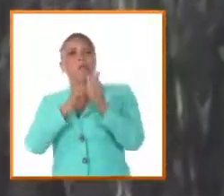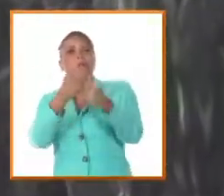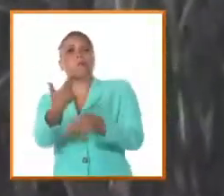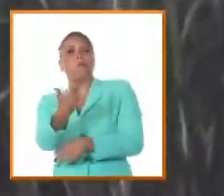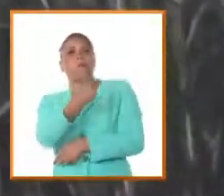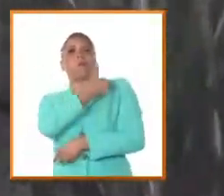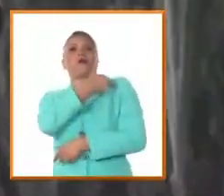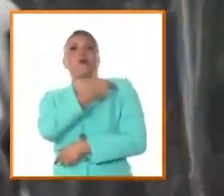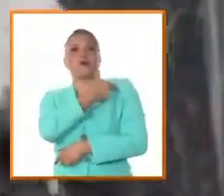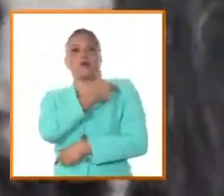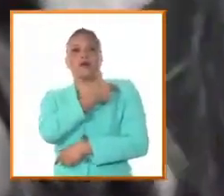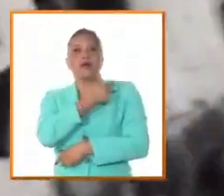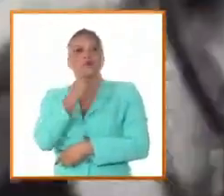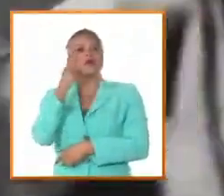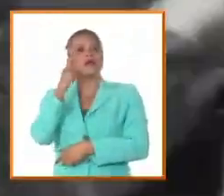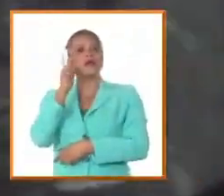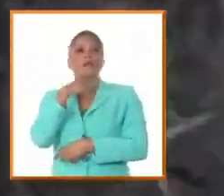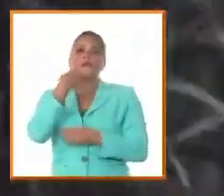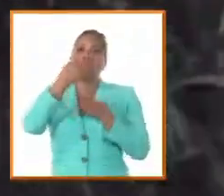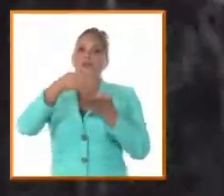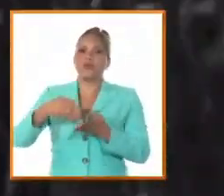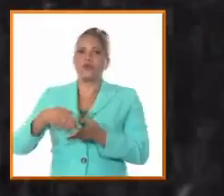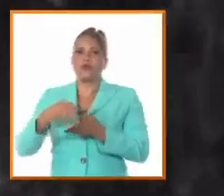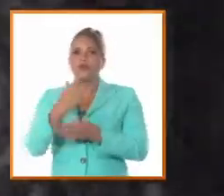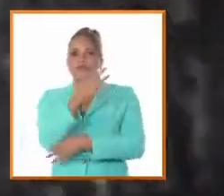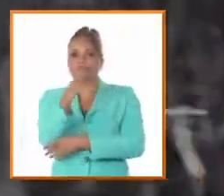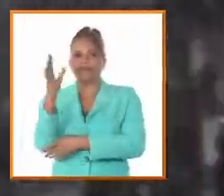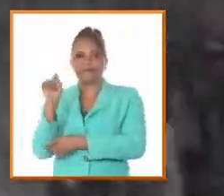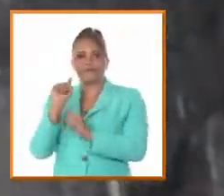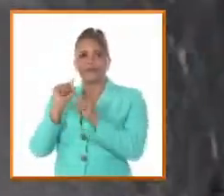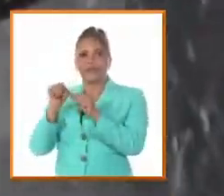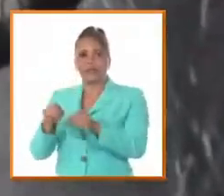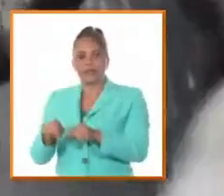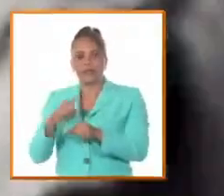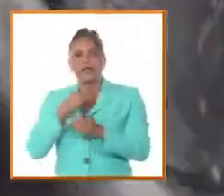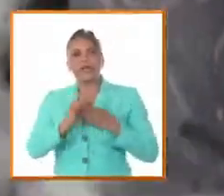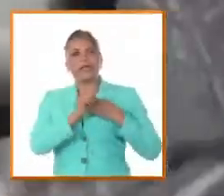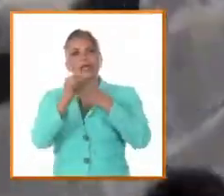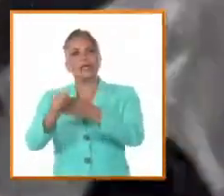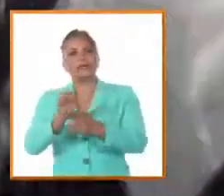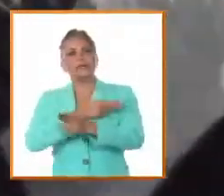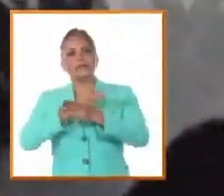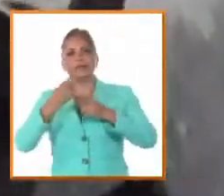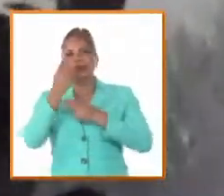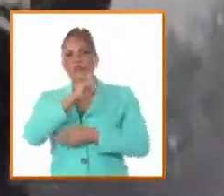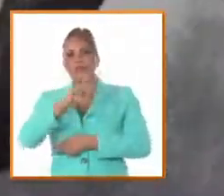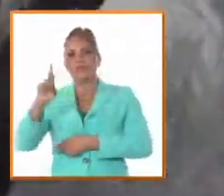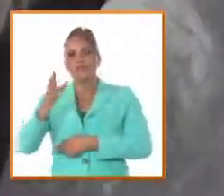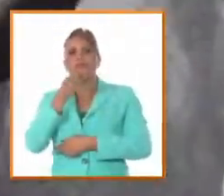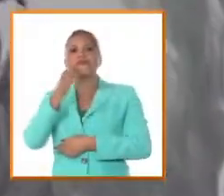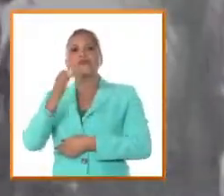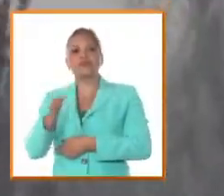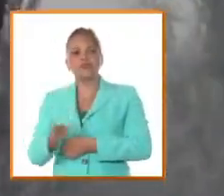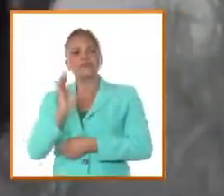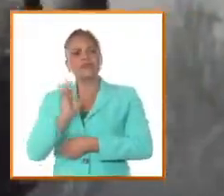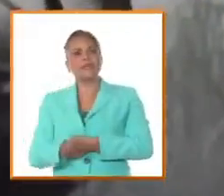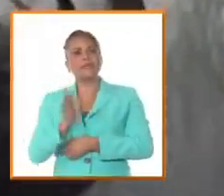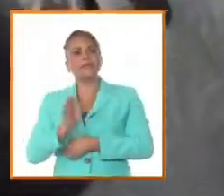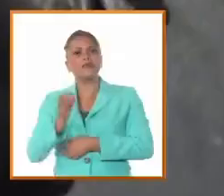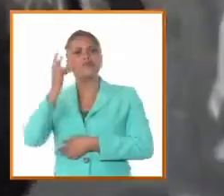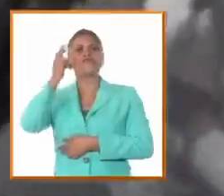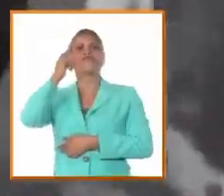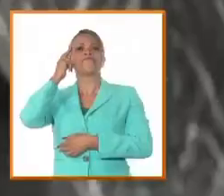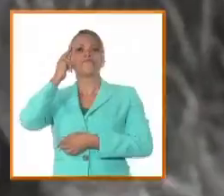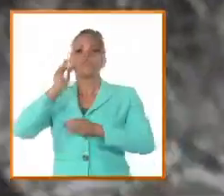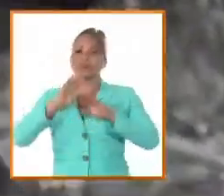al patriota, cayendo su cadáver entre una hierba muy alta. El líder histórico de la revolución cubana Fidel Castro siempre llevó